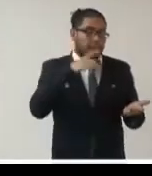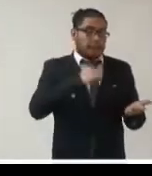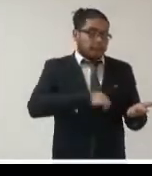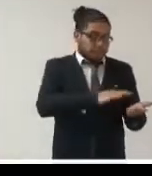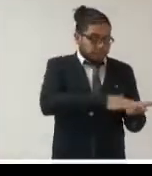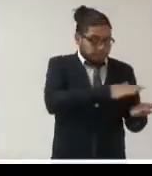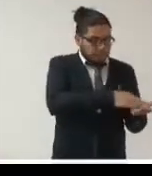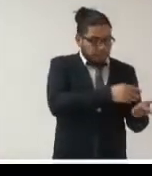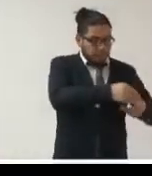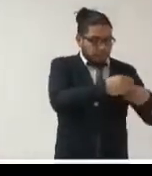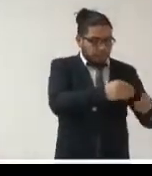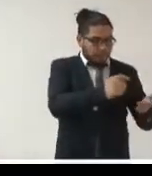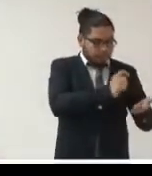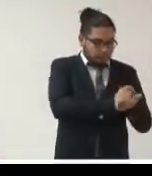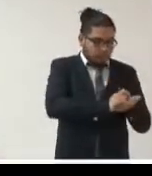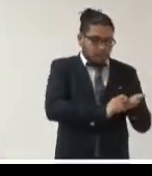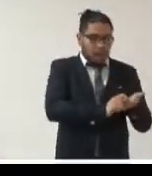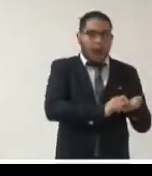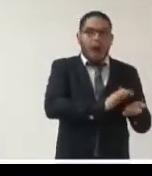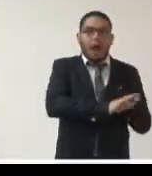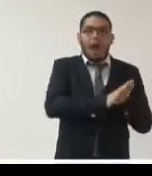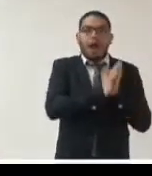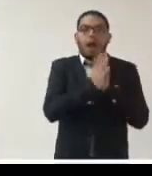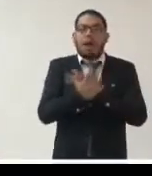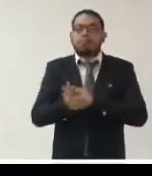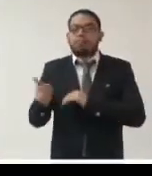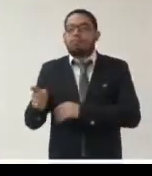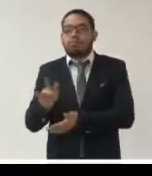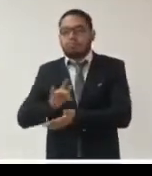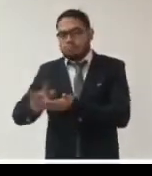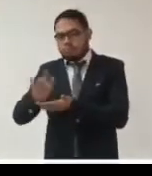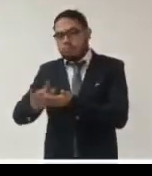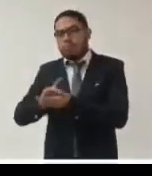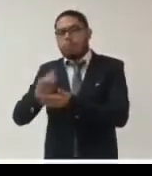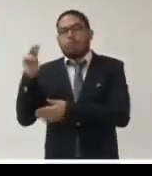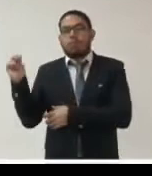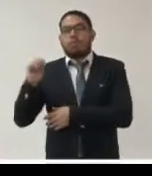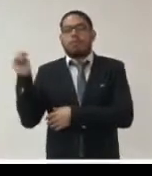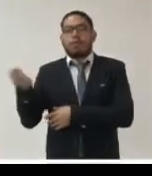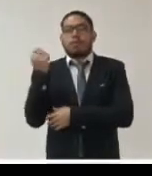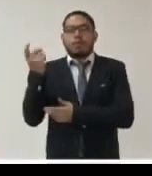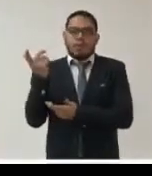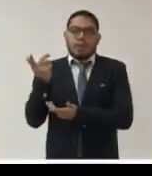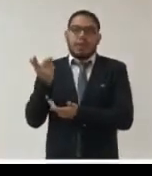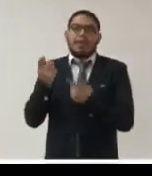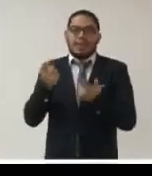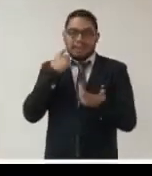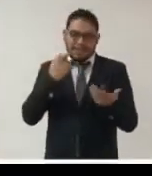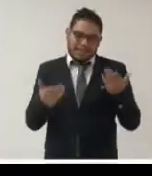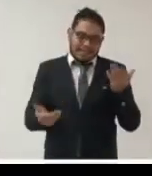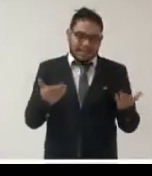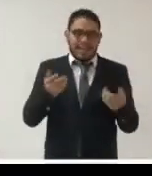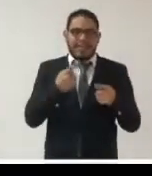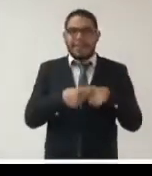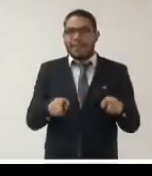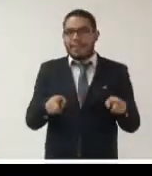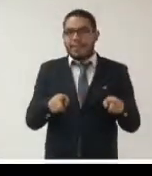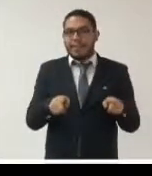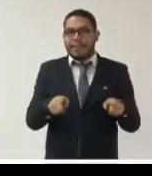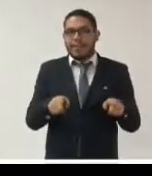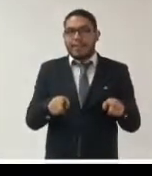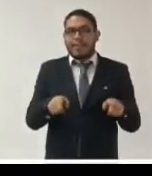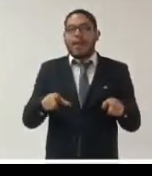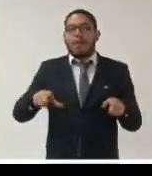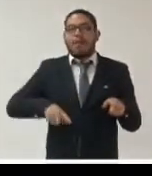hemos ahora hablado de gobierno electrónico lo hemos diferenciado inclusive del gobierno abierto